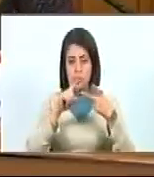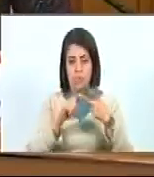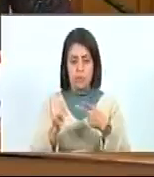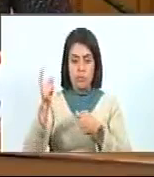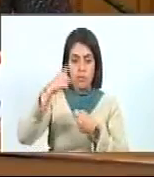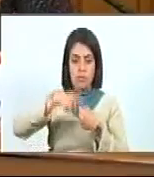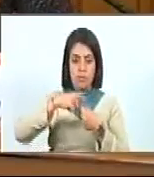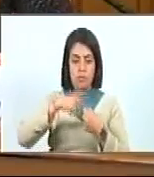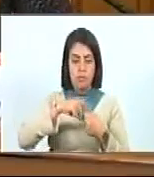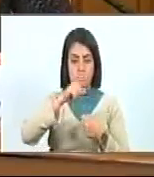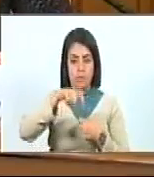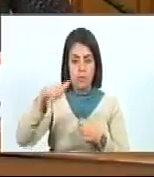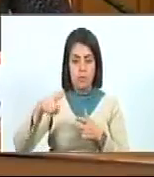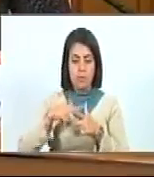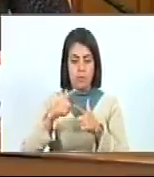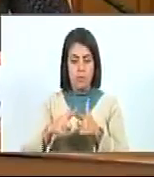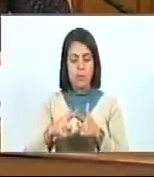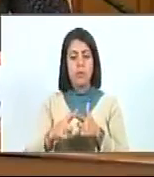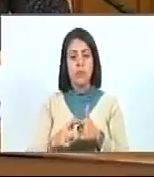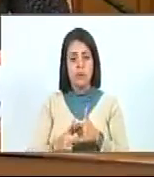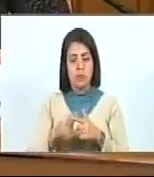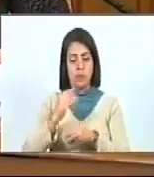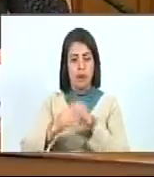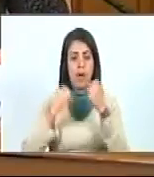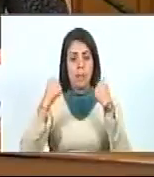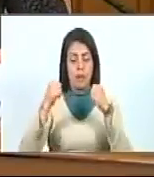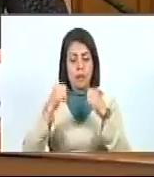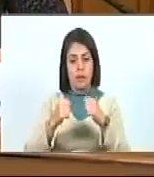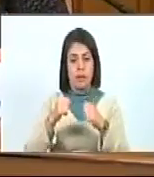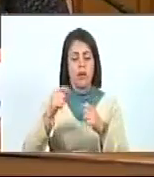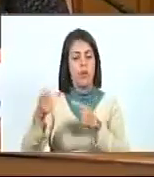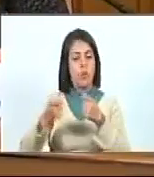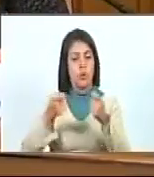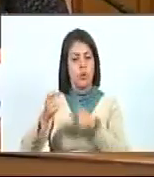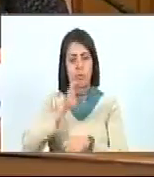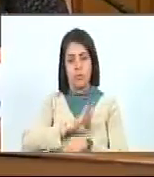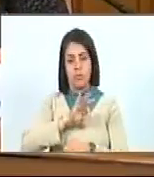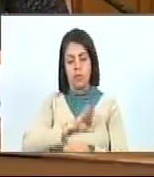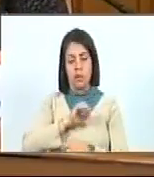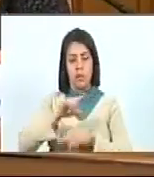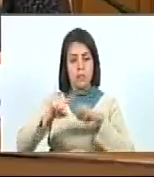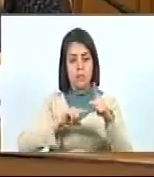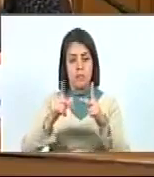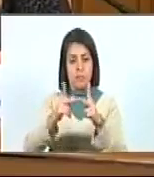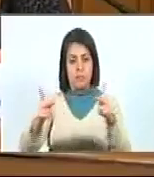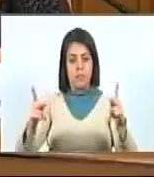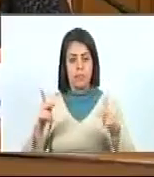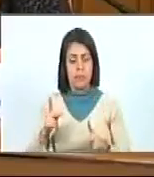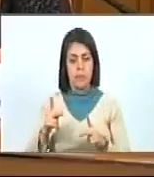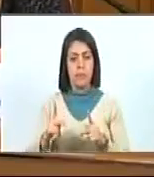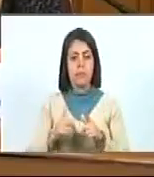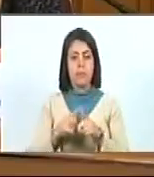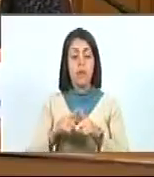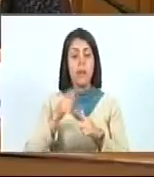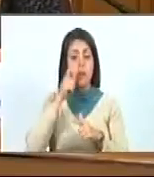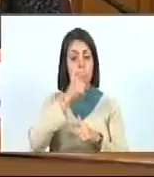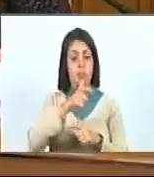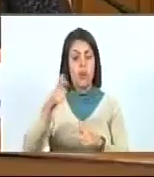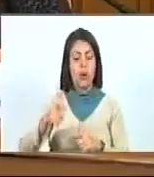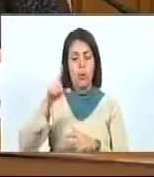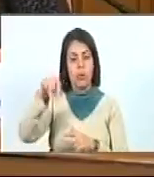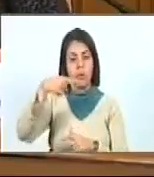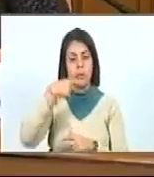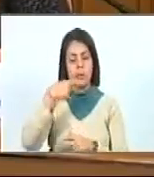Incorporar a la ciudadanía en el ejercicio del control social sobre la gestión pública y popular, así